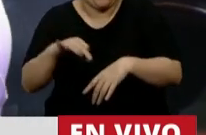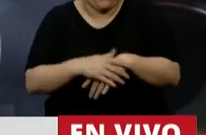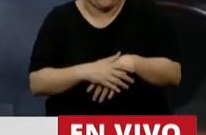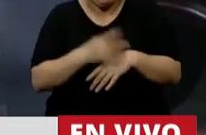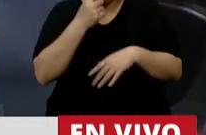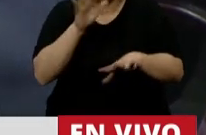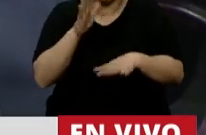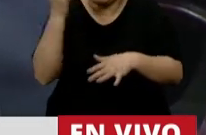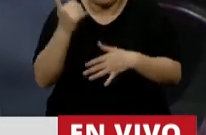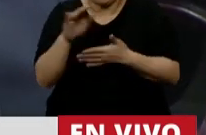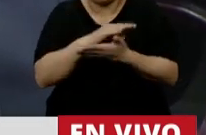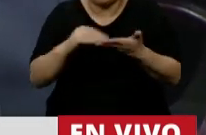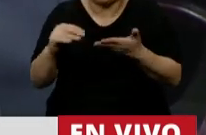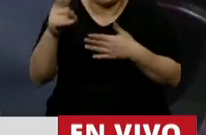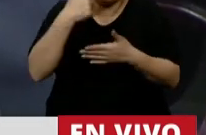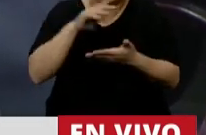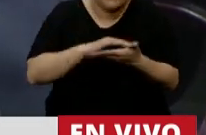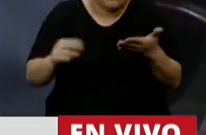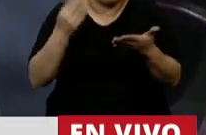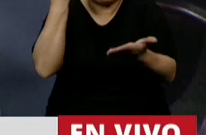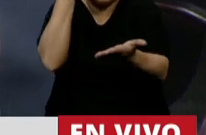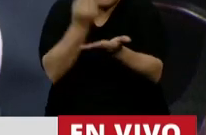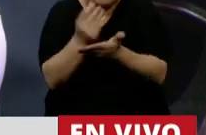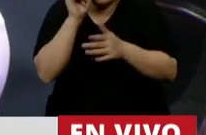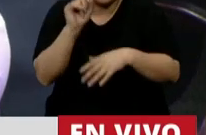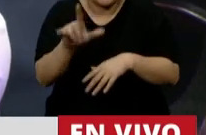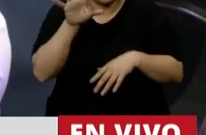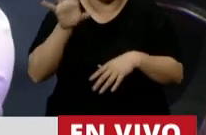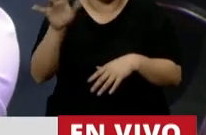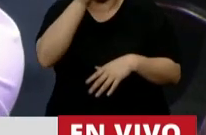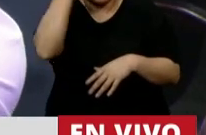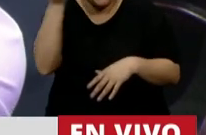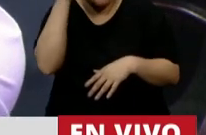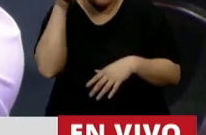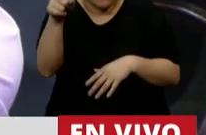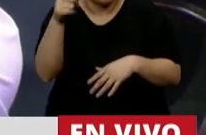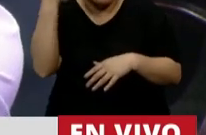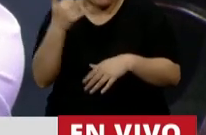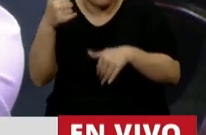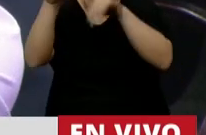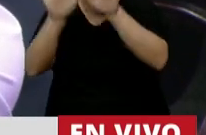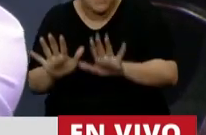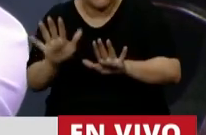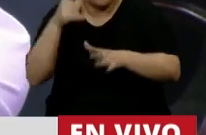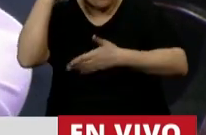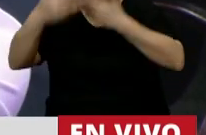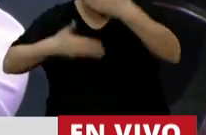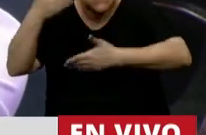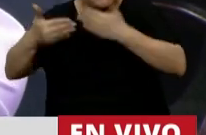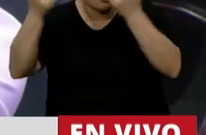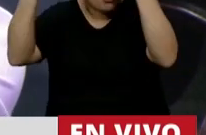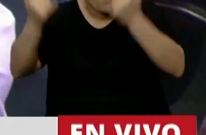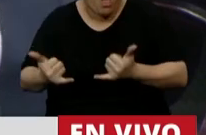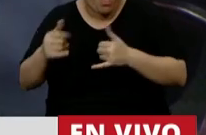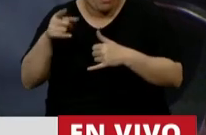legisladores, sobre todo en la provincia de La Pampa, que entiendan y que estén capacitados por la ley Yolanda en cuanto a cuestiones